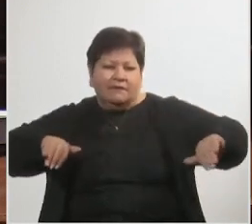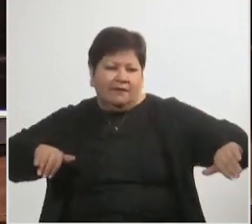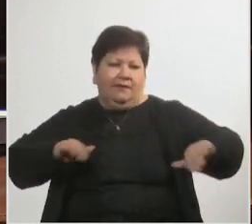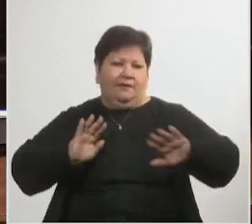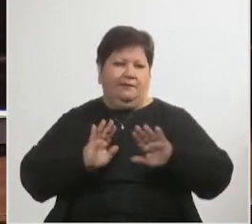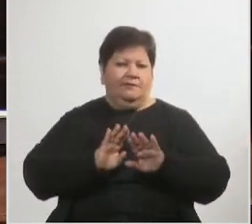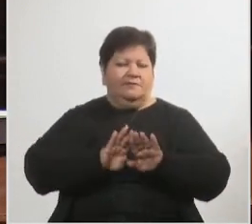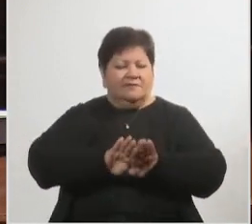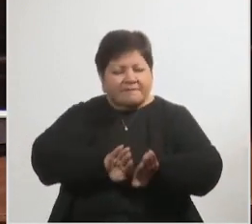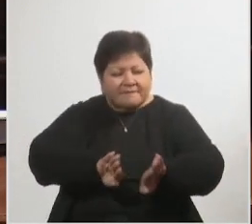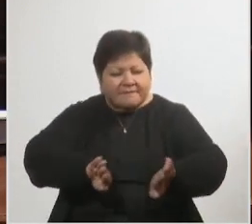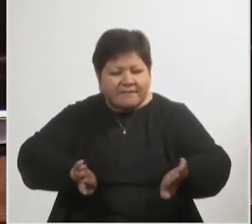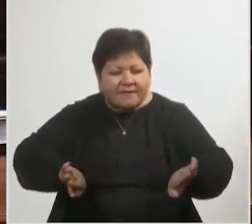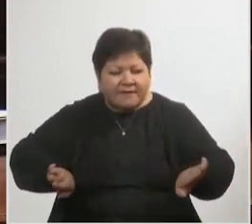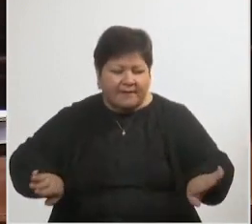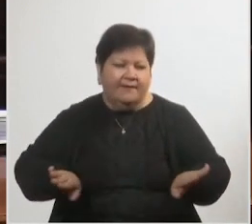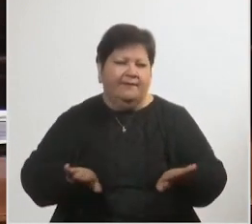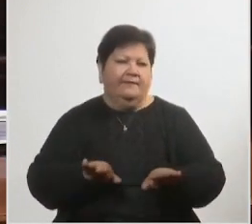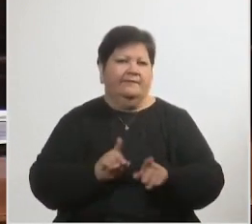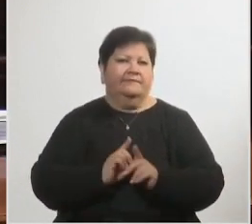fragmentadora de la sociedad,